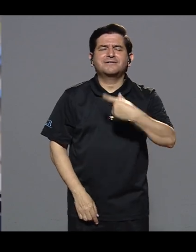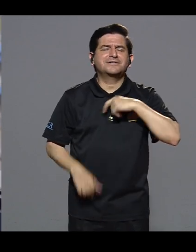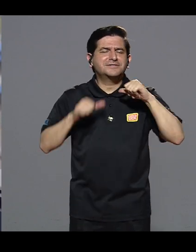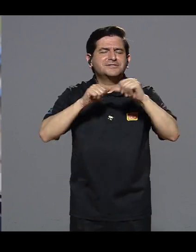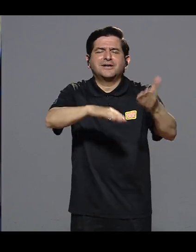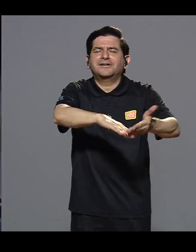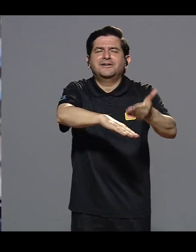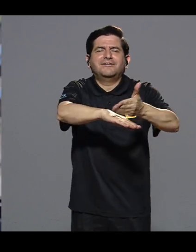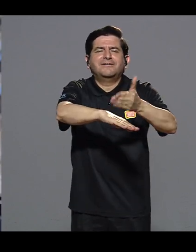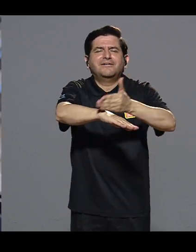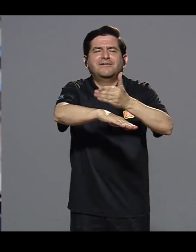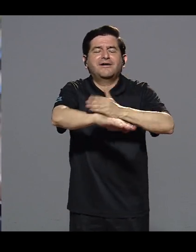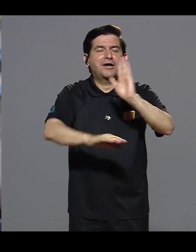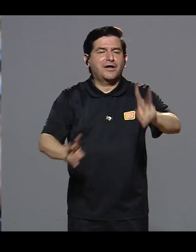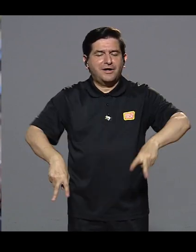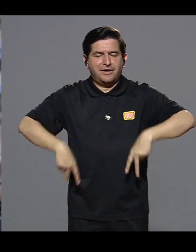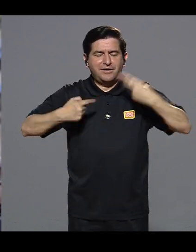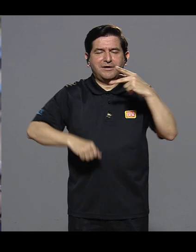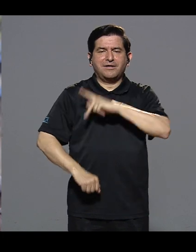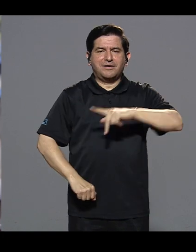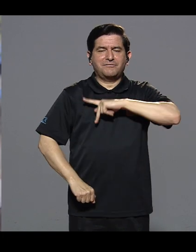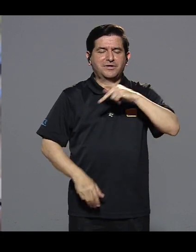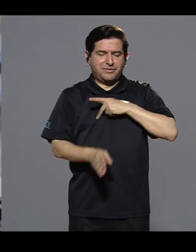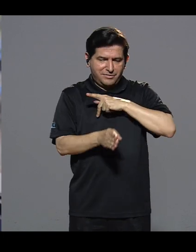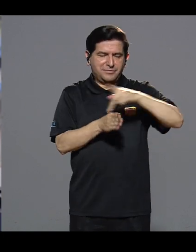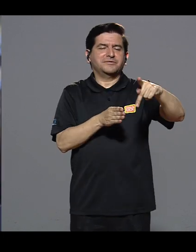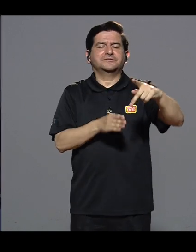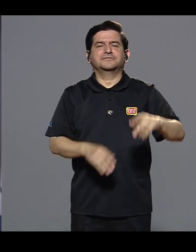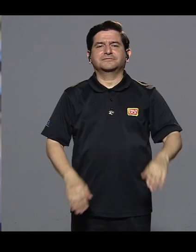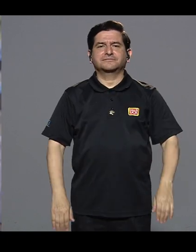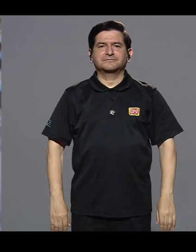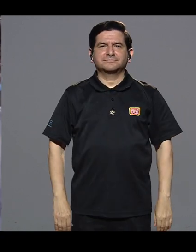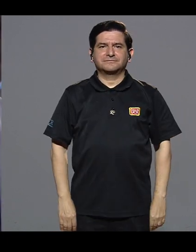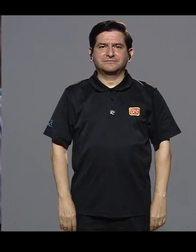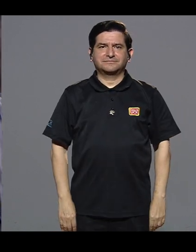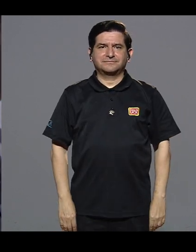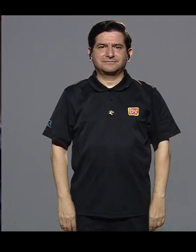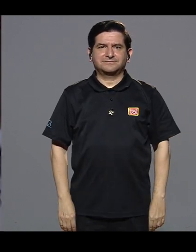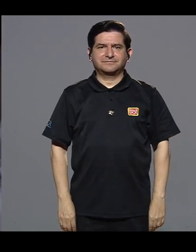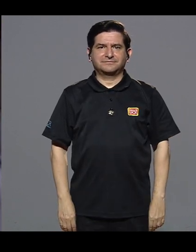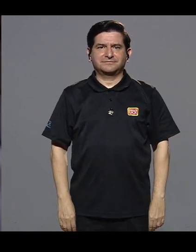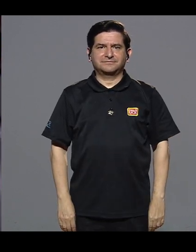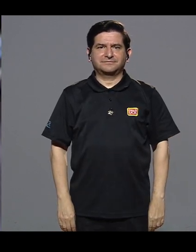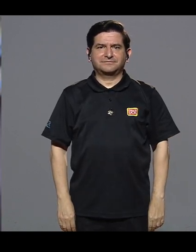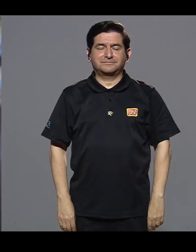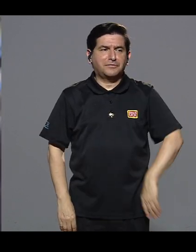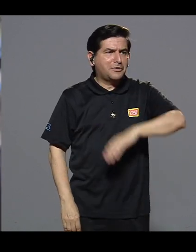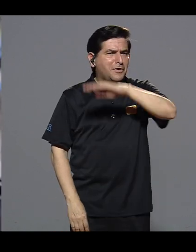tiene esas ansias de seguir avanzando en su vida personal y profesional.